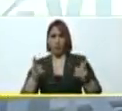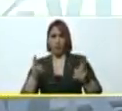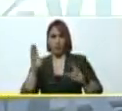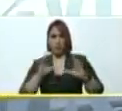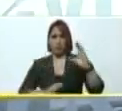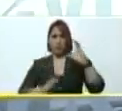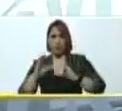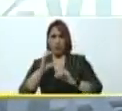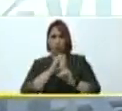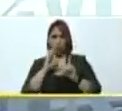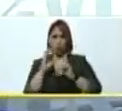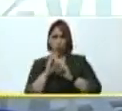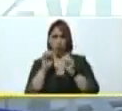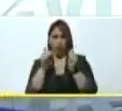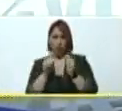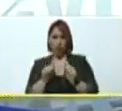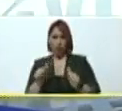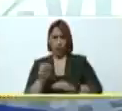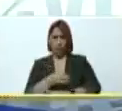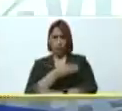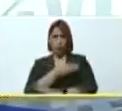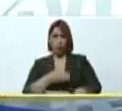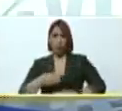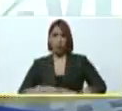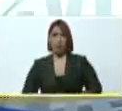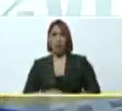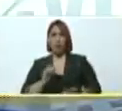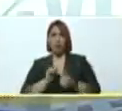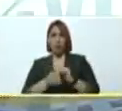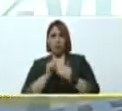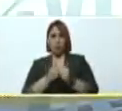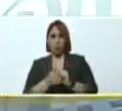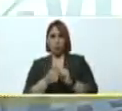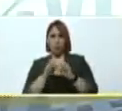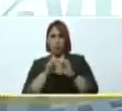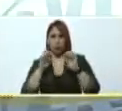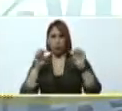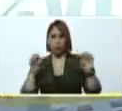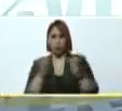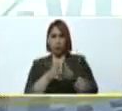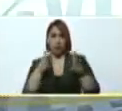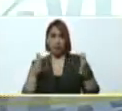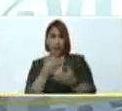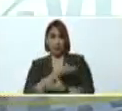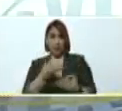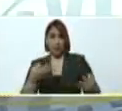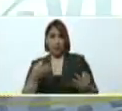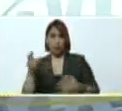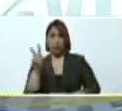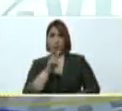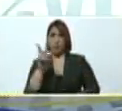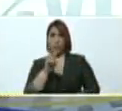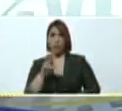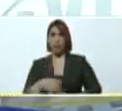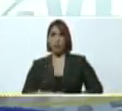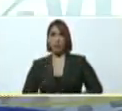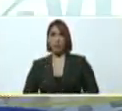la cultura, el arte, la música, el deporte, la educación, grandes éxitos para Venezuela,